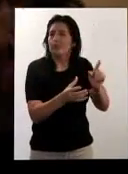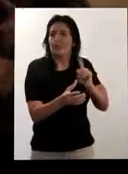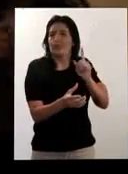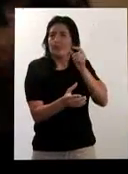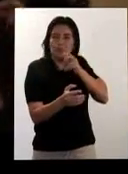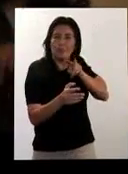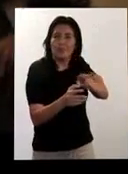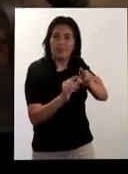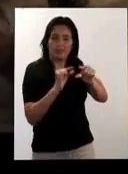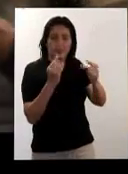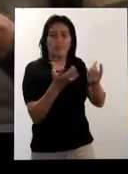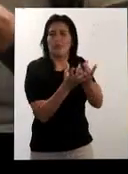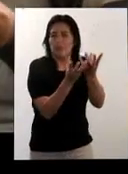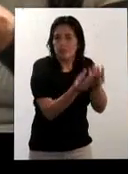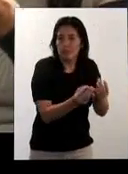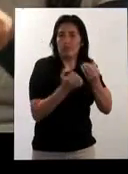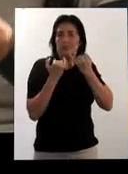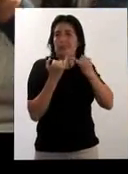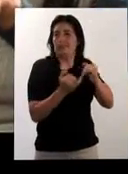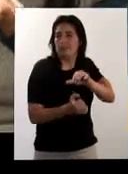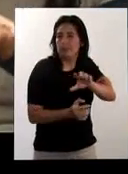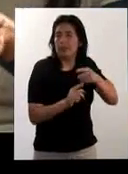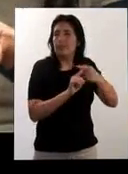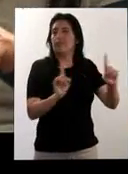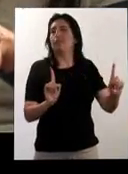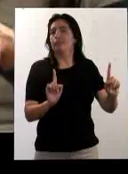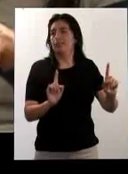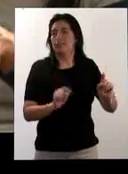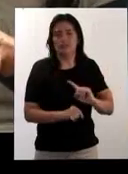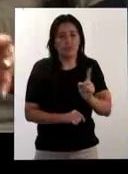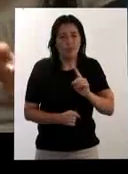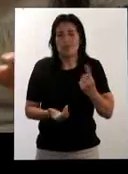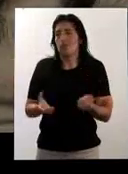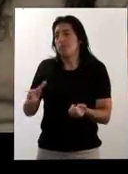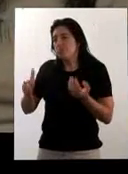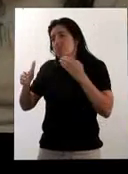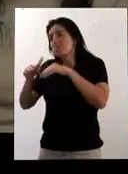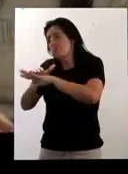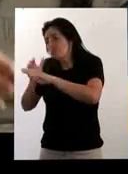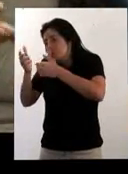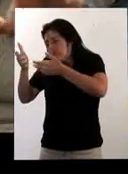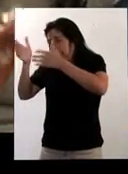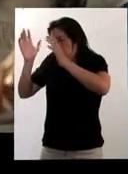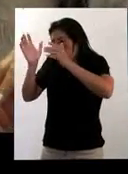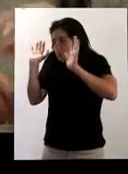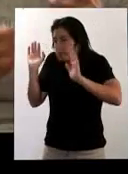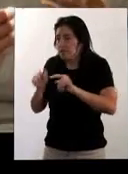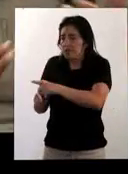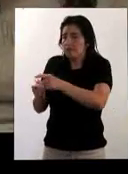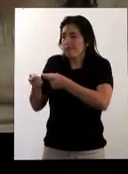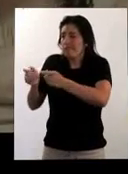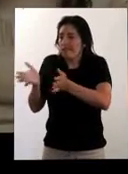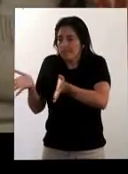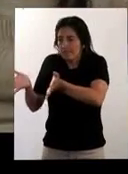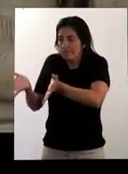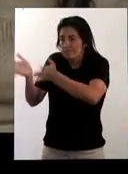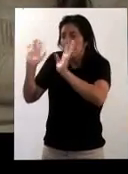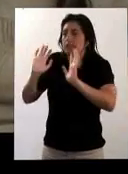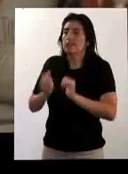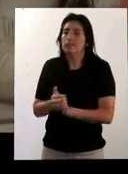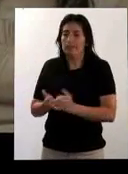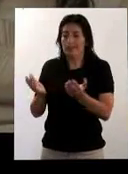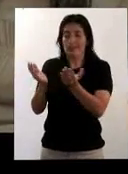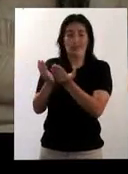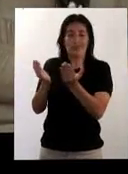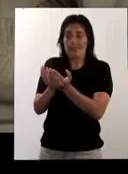como te digo, como comunidad. No lo ve como un grupo, como una minoría lingüística que necesita un idioma diferente, ¿no? Sino simplemente que los incluyan y, bueno, y que